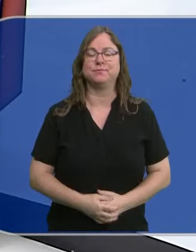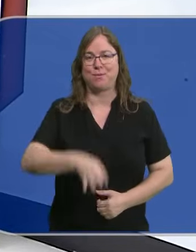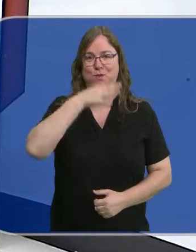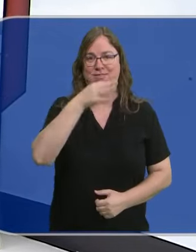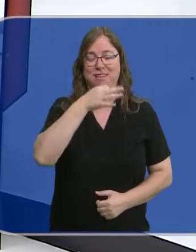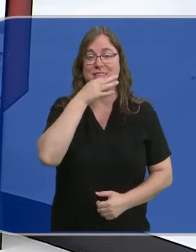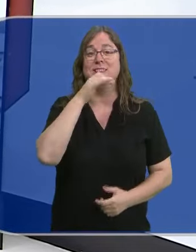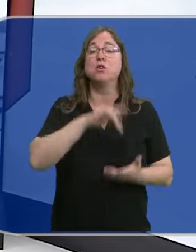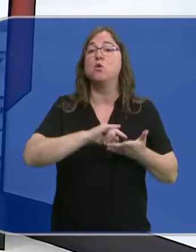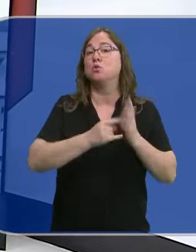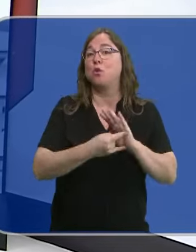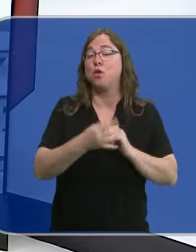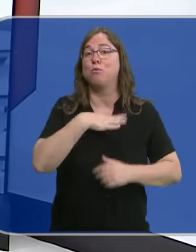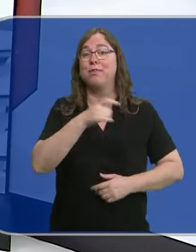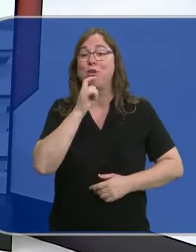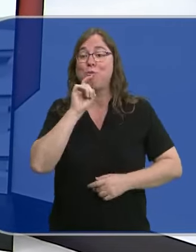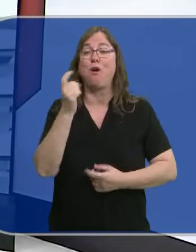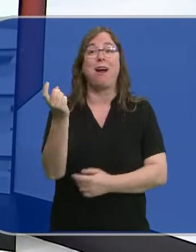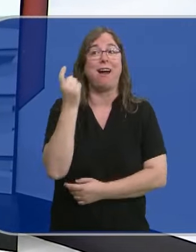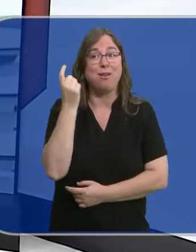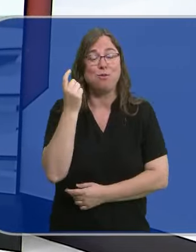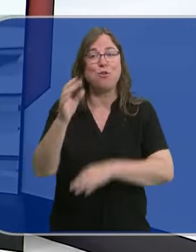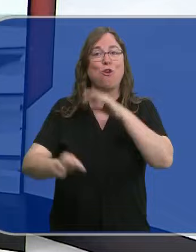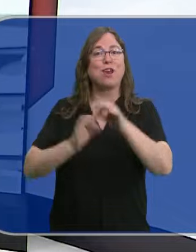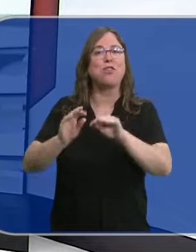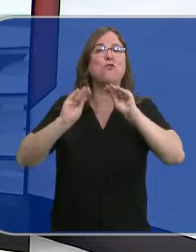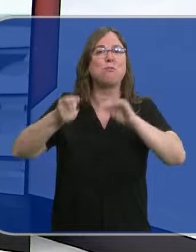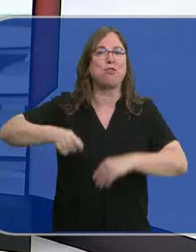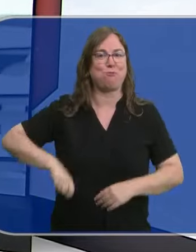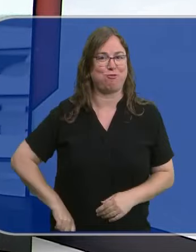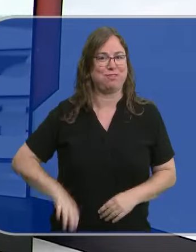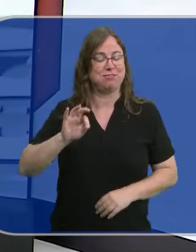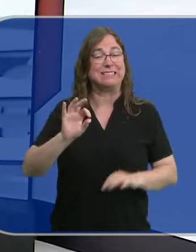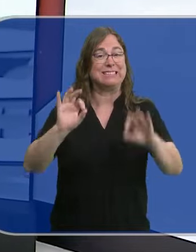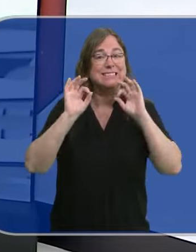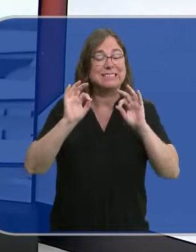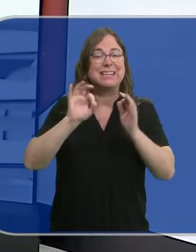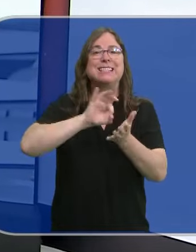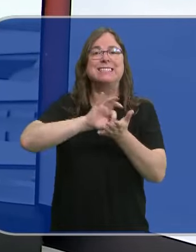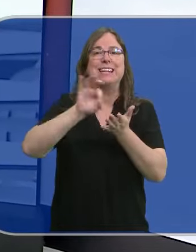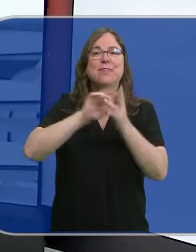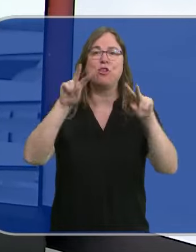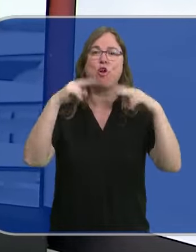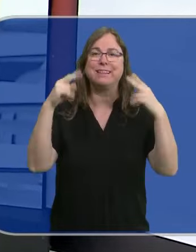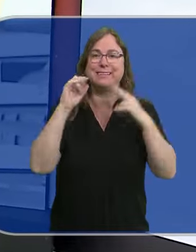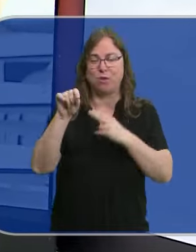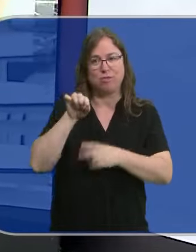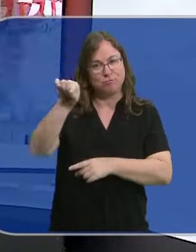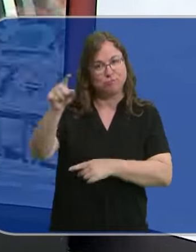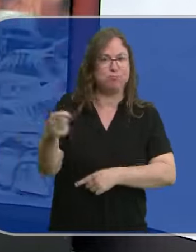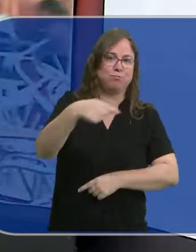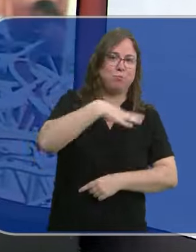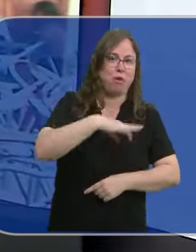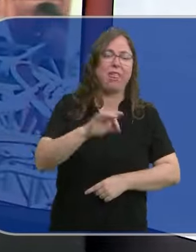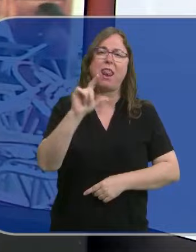Buenas tardes, una de las soluciones puede estar en los alumnos que salen de los grados de formación profesional, en concreto del de servicios de restauración. Laura